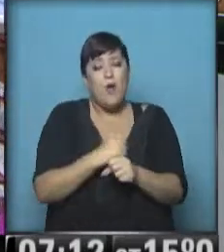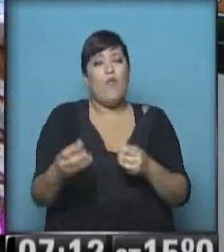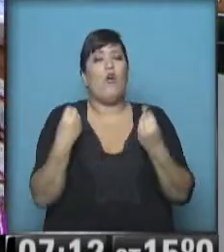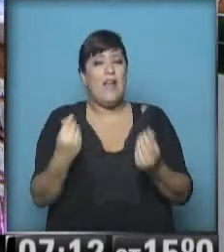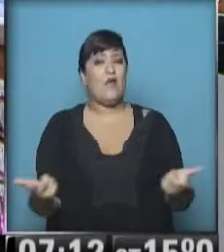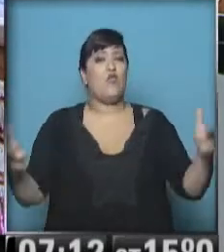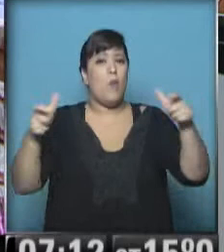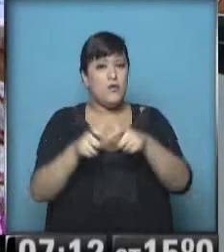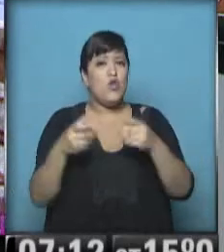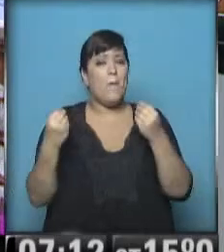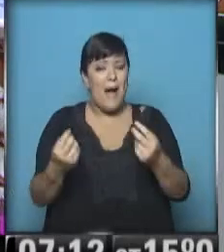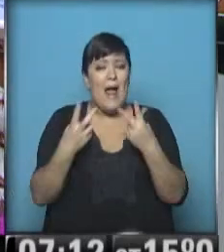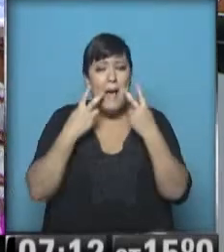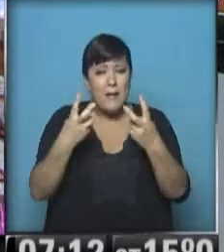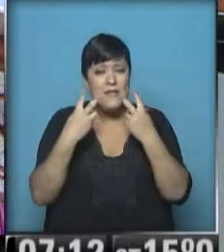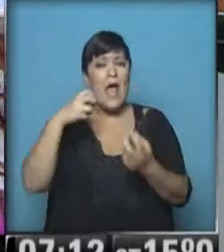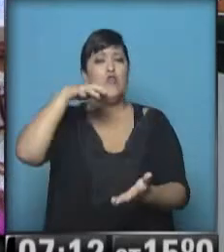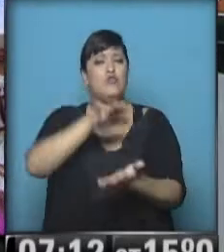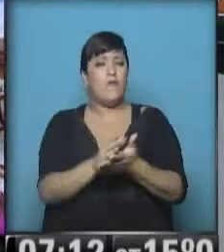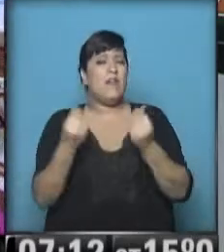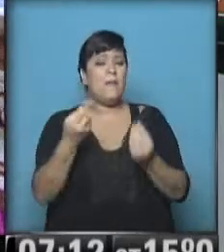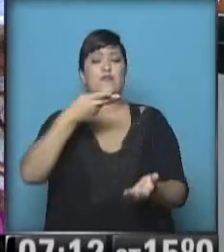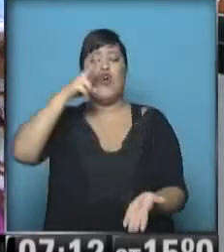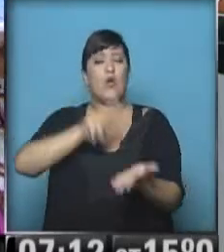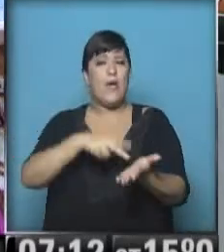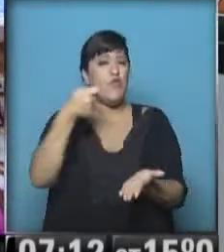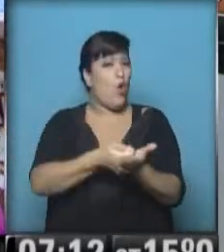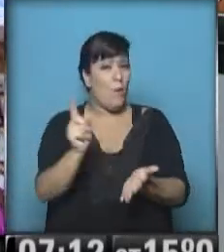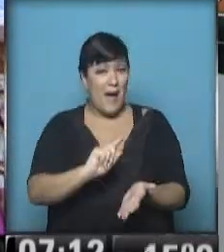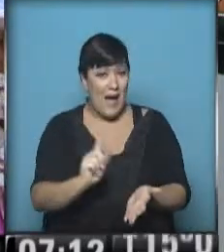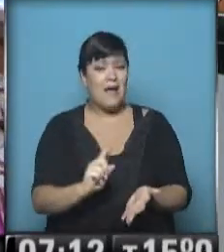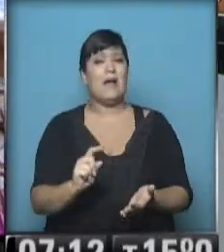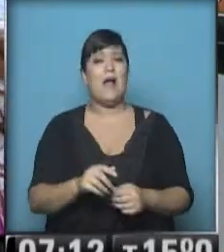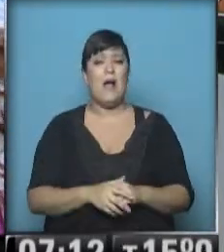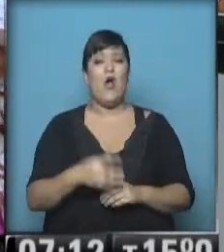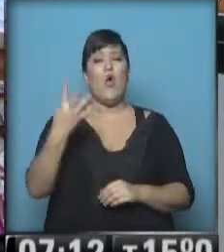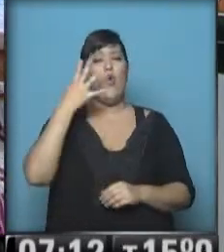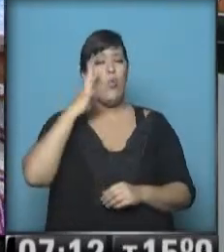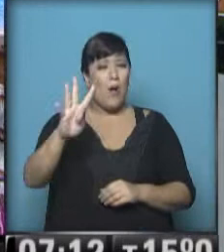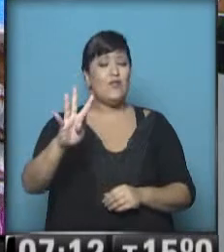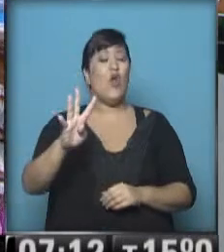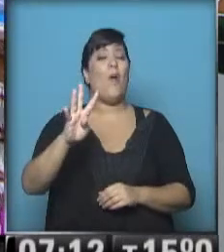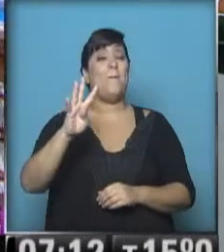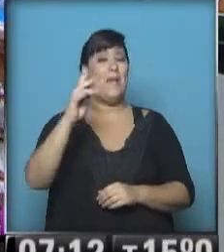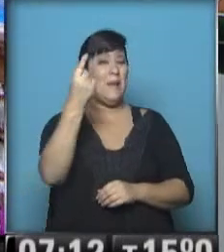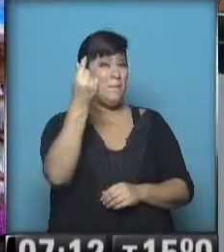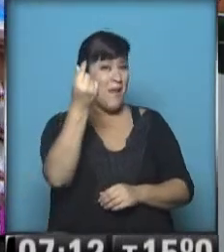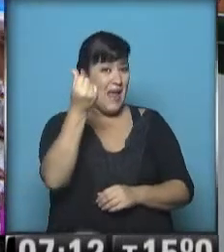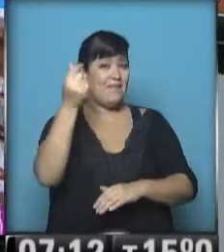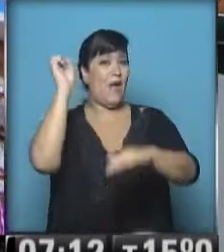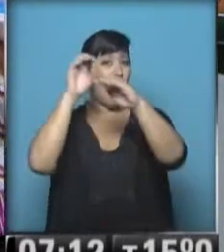para hacer un seguimiento acerca de lo que ha sido la evasión fiscal, esos 4.000 cuentas en el exterior,